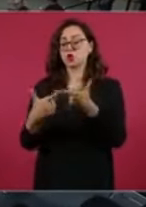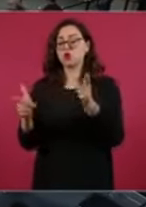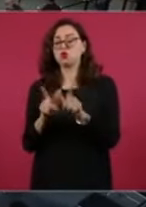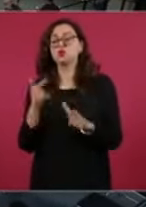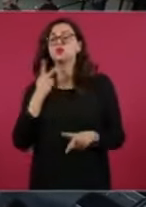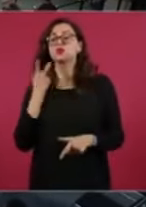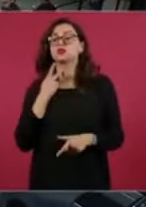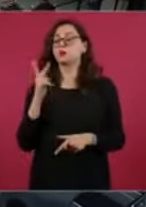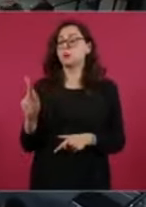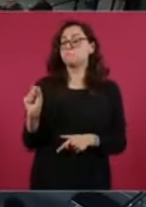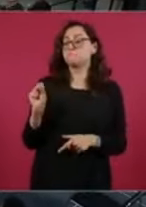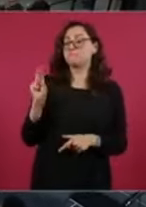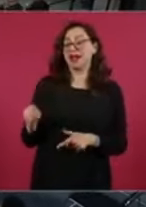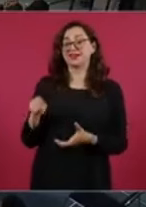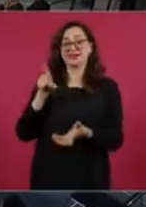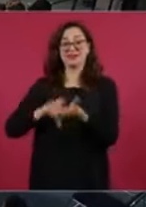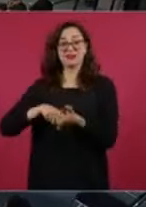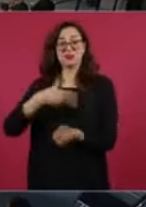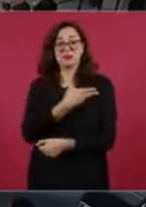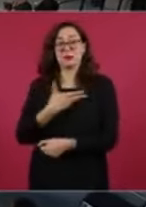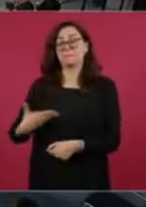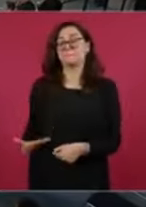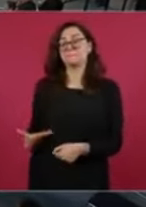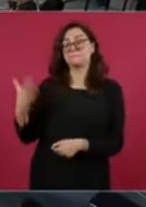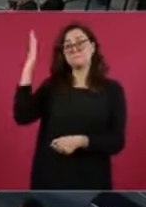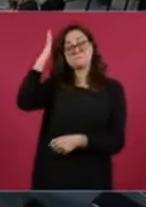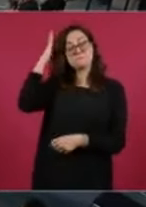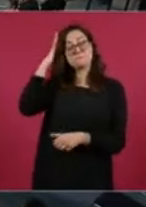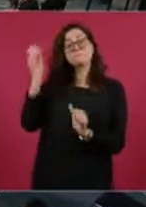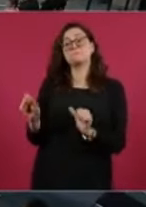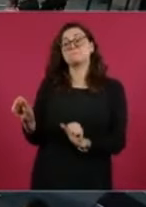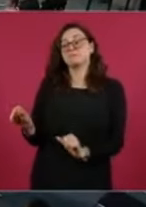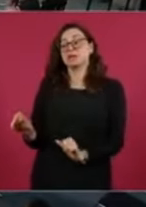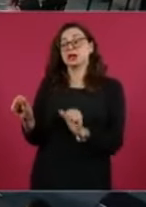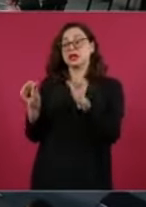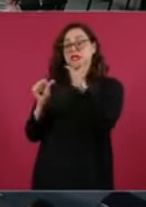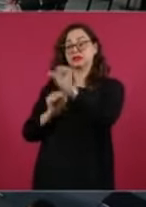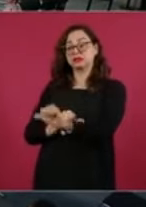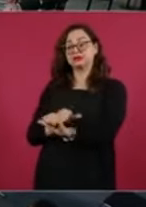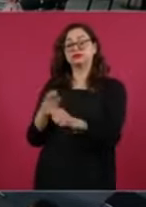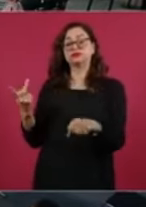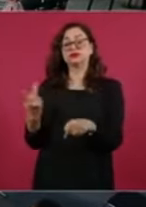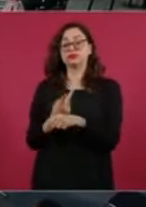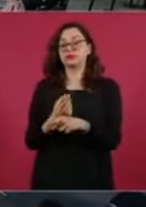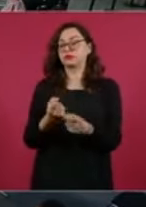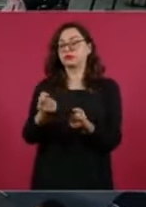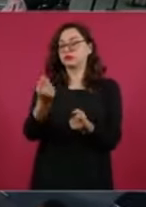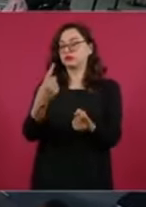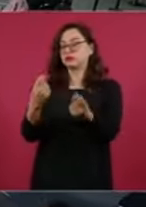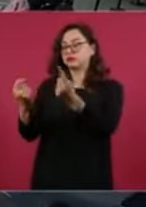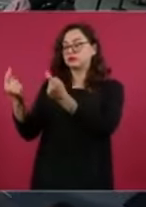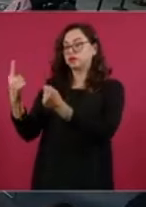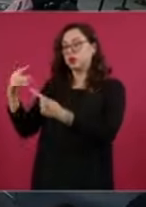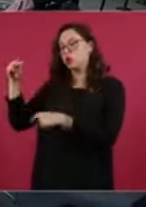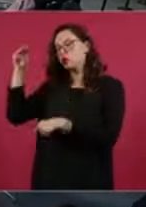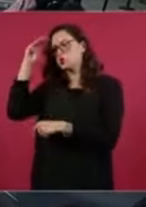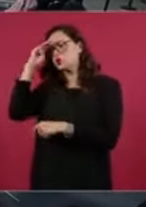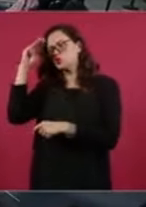En ese sentido, aspirantes a dirigir al blanqueazul coinciden en que la coalición